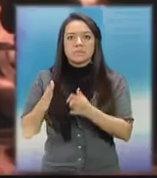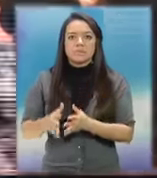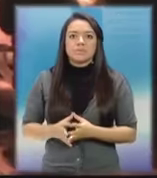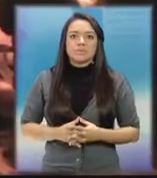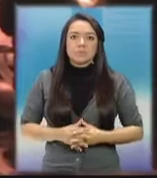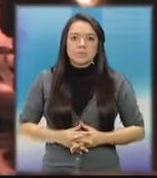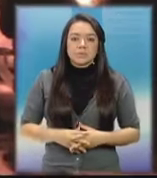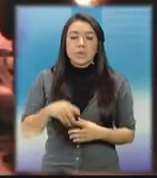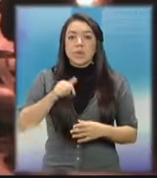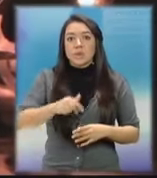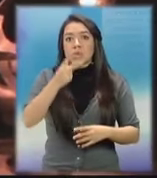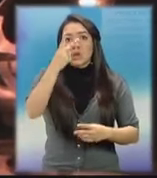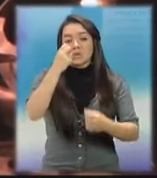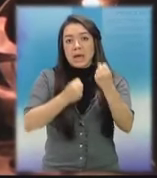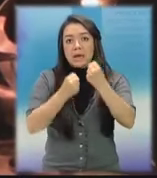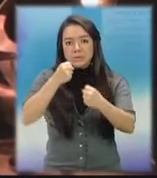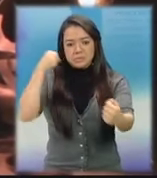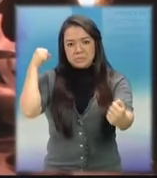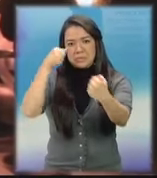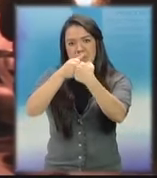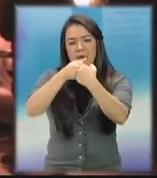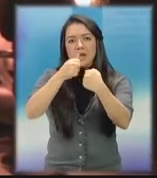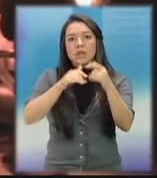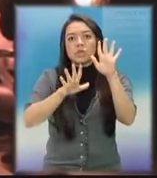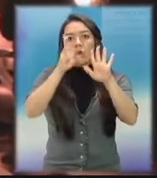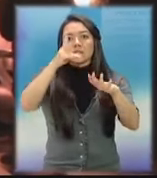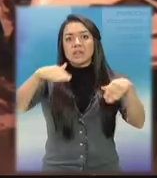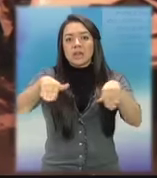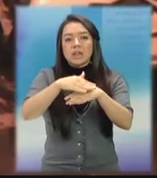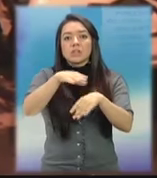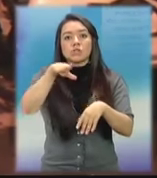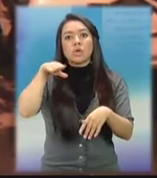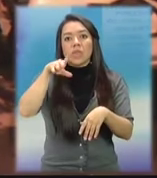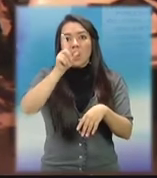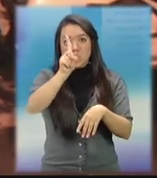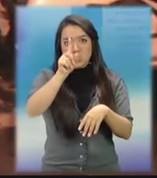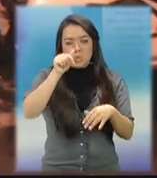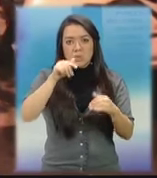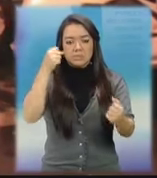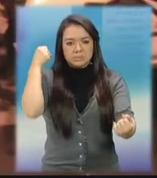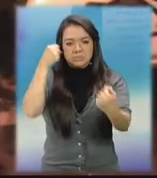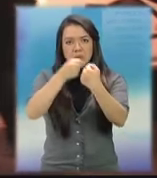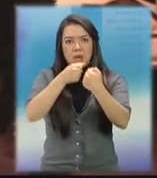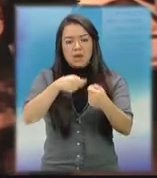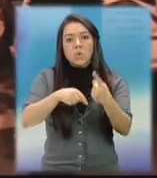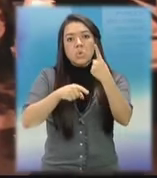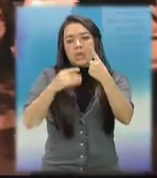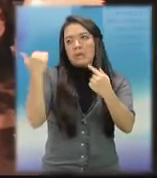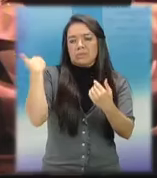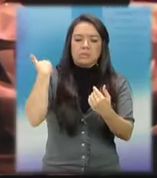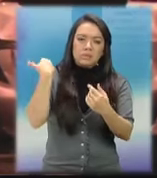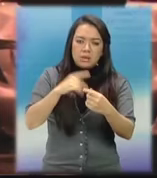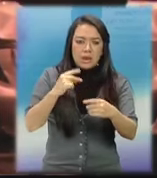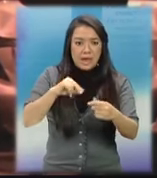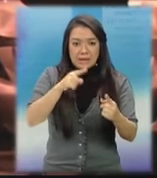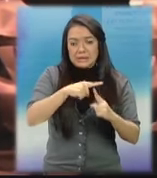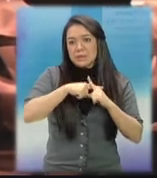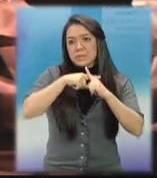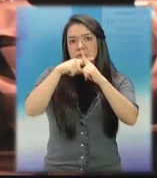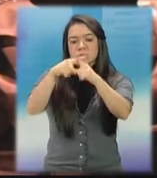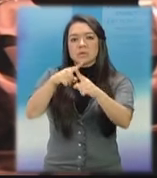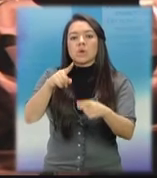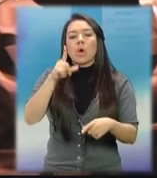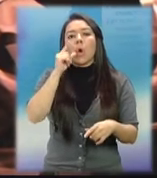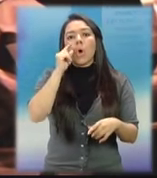Dos autos chocaron violentamente en la octava avenida y 12 calle de la Zona 1, dejando como resultado una persona herida. Brian Cordón y